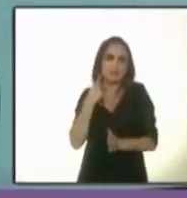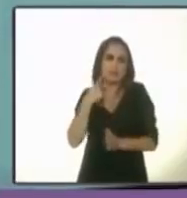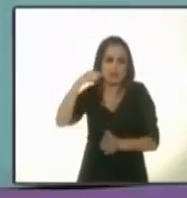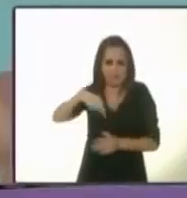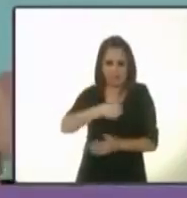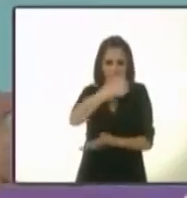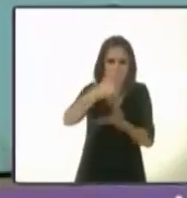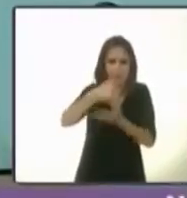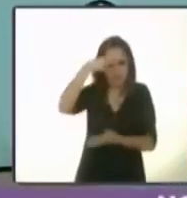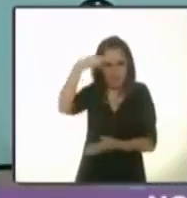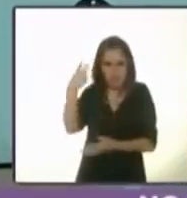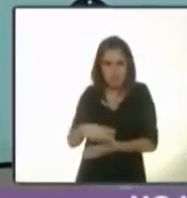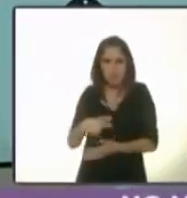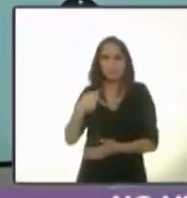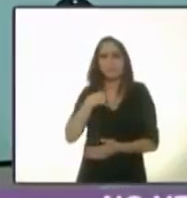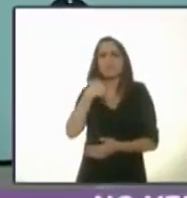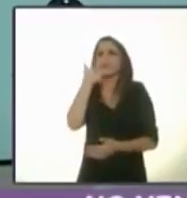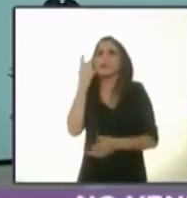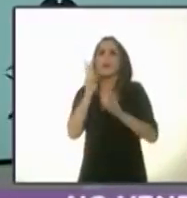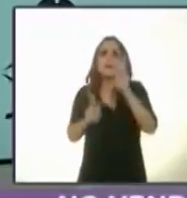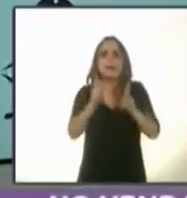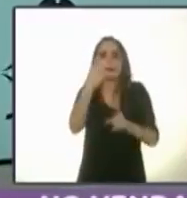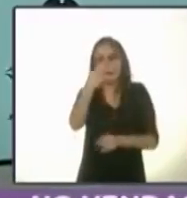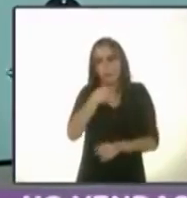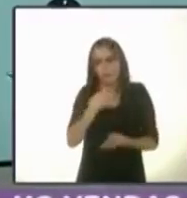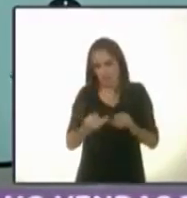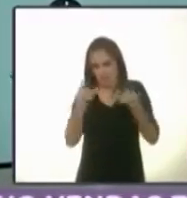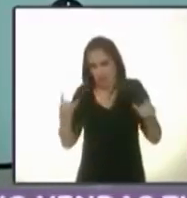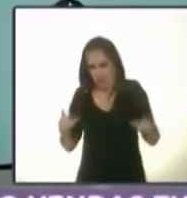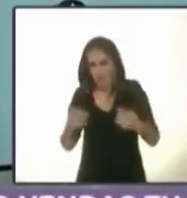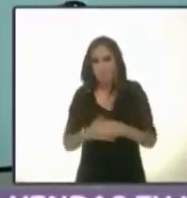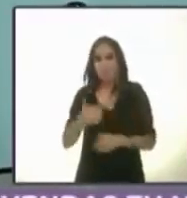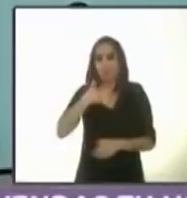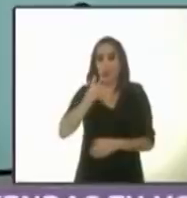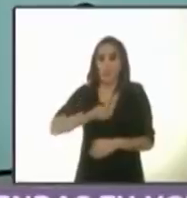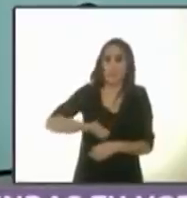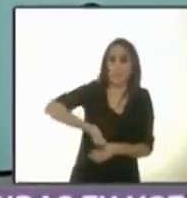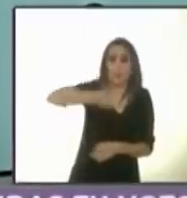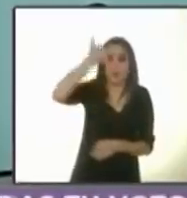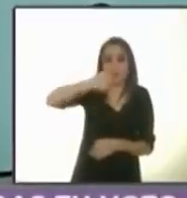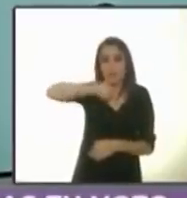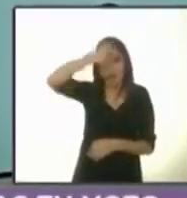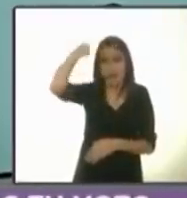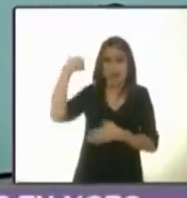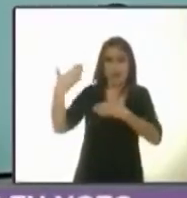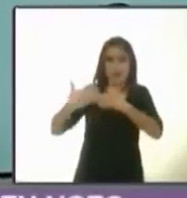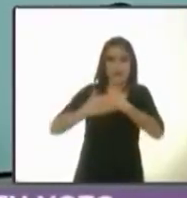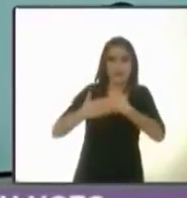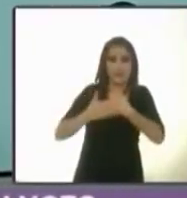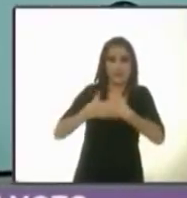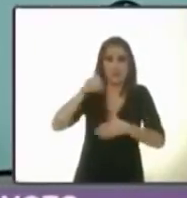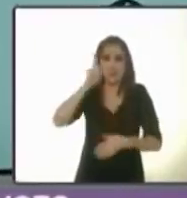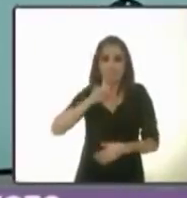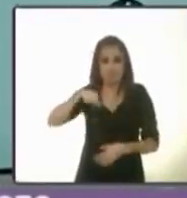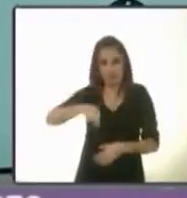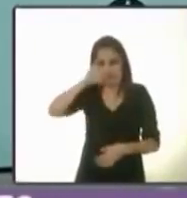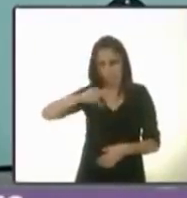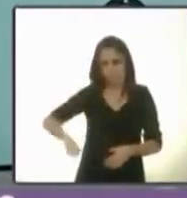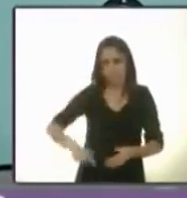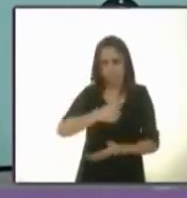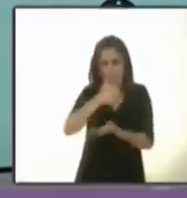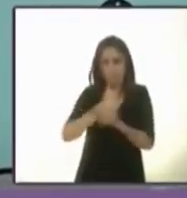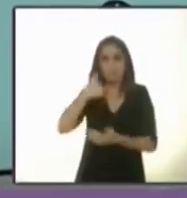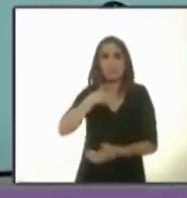voy a platicar un poco de mi historia. Soy la primera candidata a la Jefatura de Gobierno que tuvo que conseguir 75